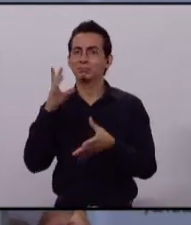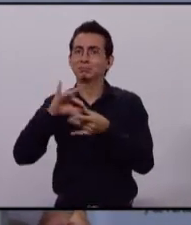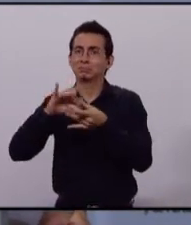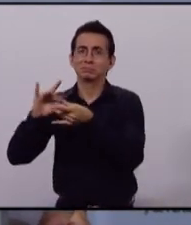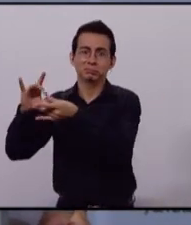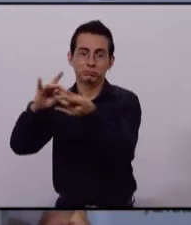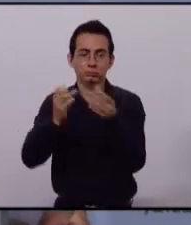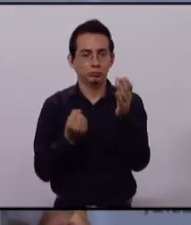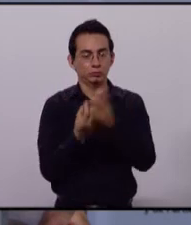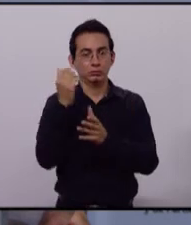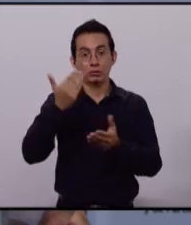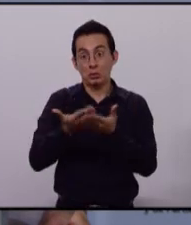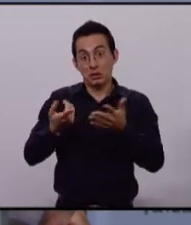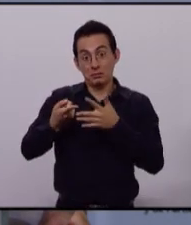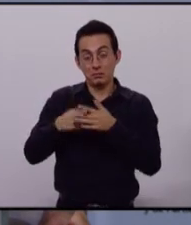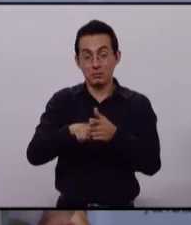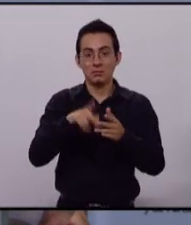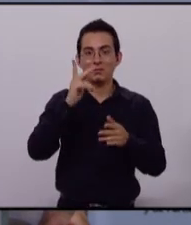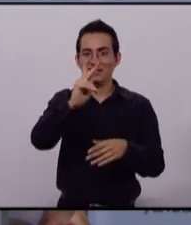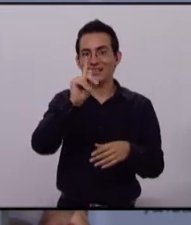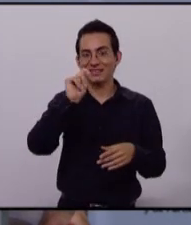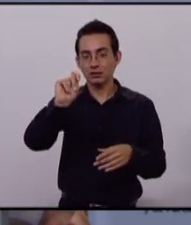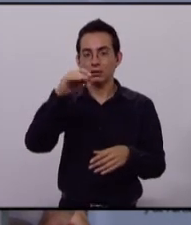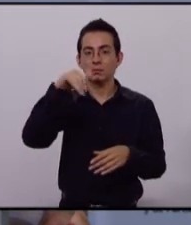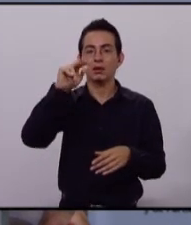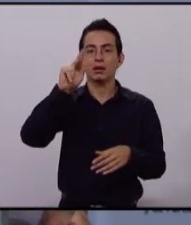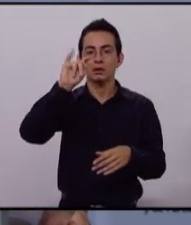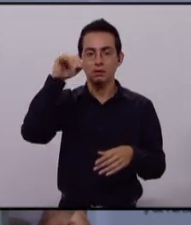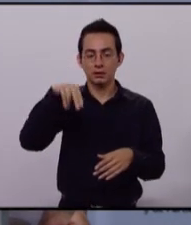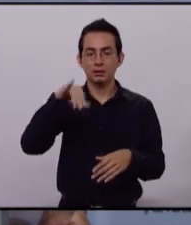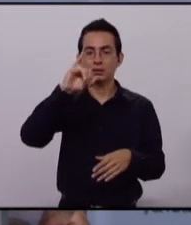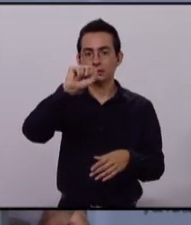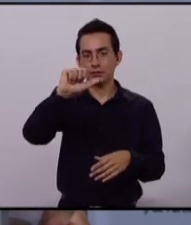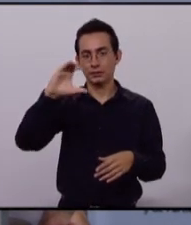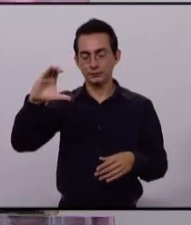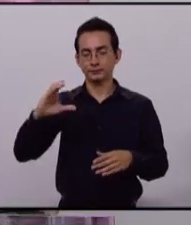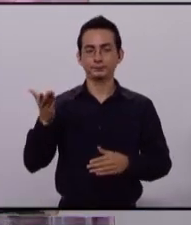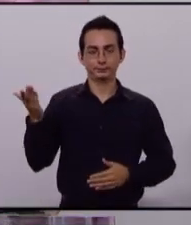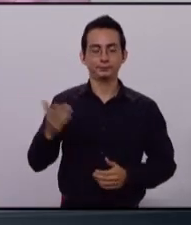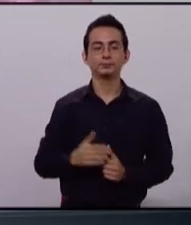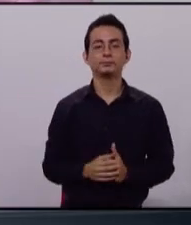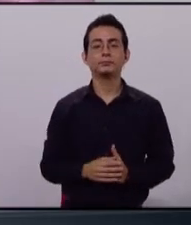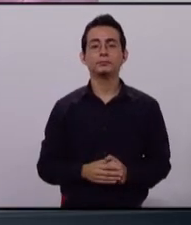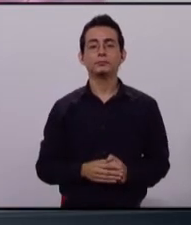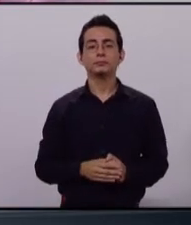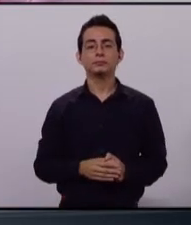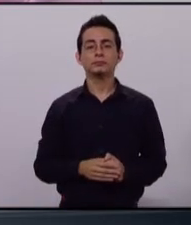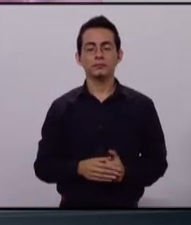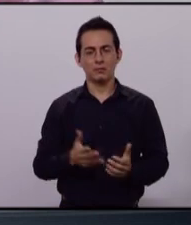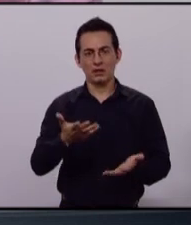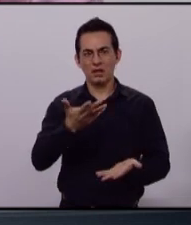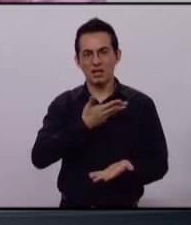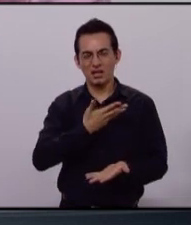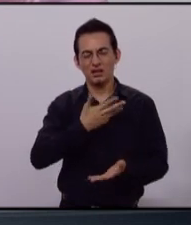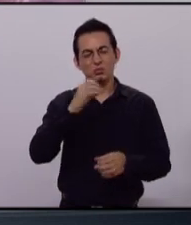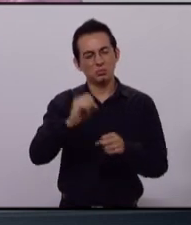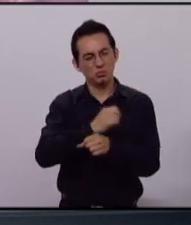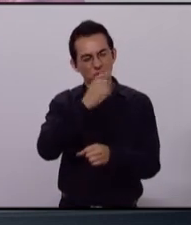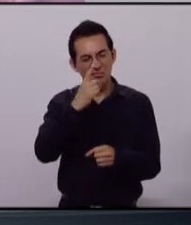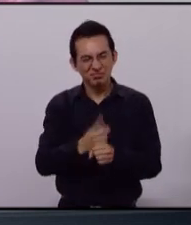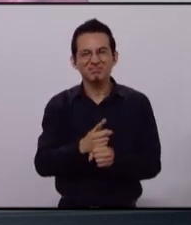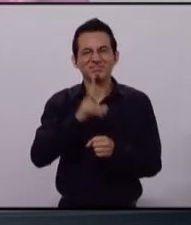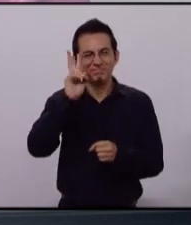iniciamos con el candidato del Partido del Trabajo, Martín Isaac Pérez Gómez. Tenemos la oportunidad histórica